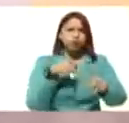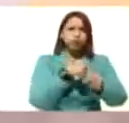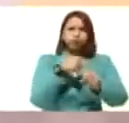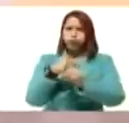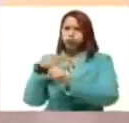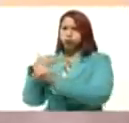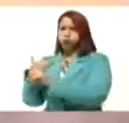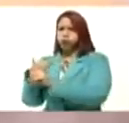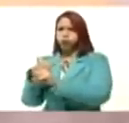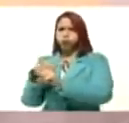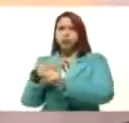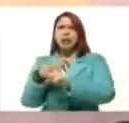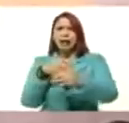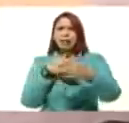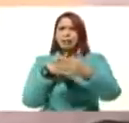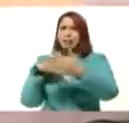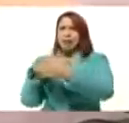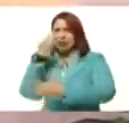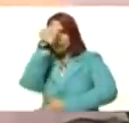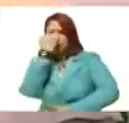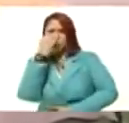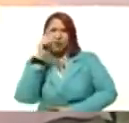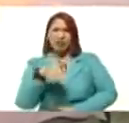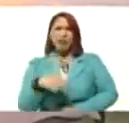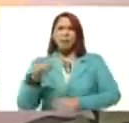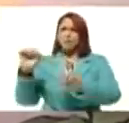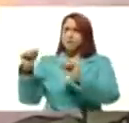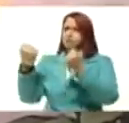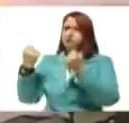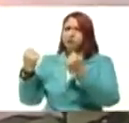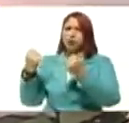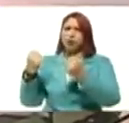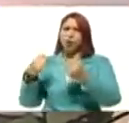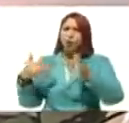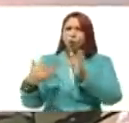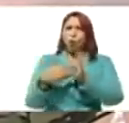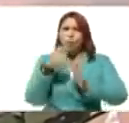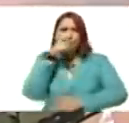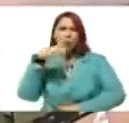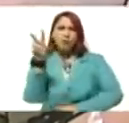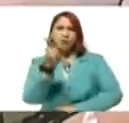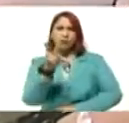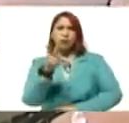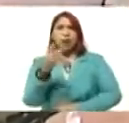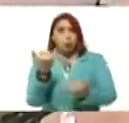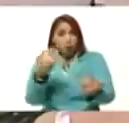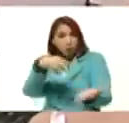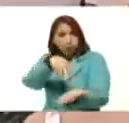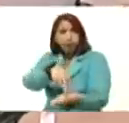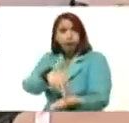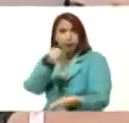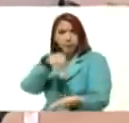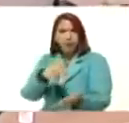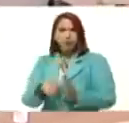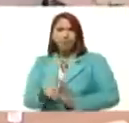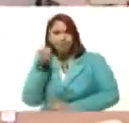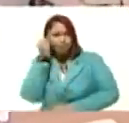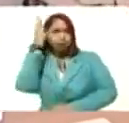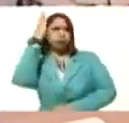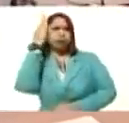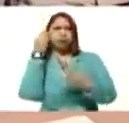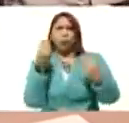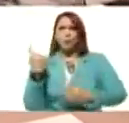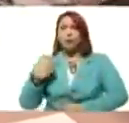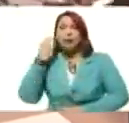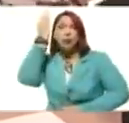ataques terroristas, tantas sanciones. El pueblo venezolano que está de pie y que ha sido capaz de